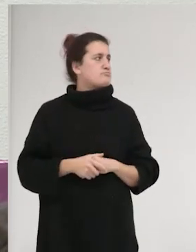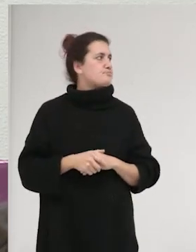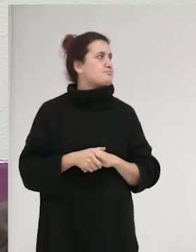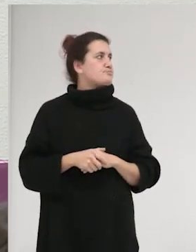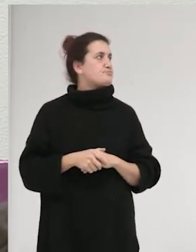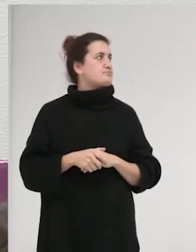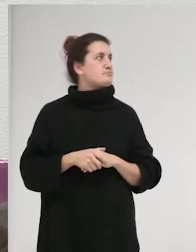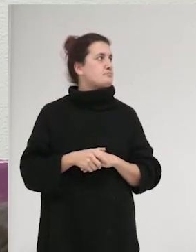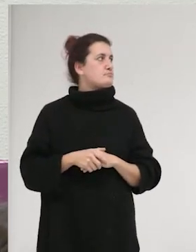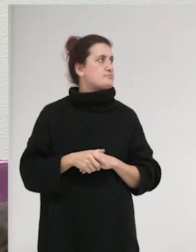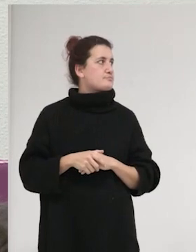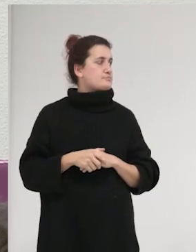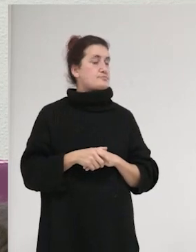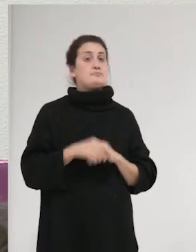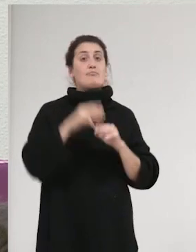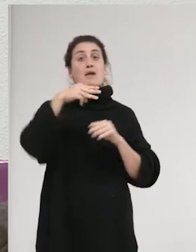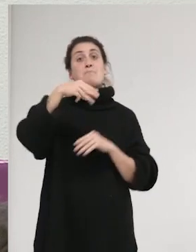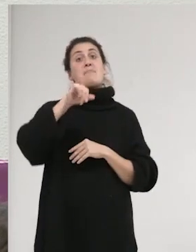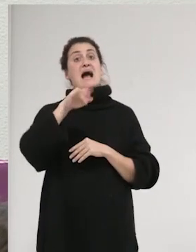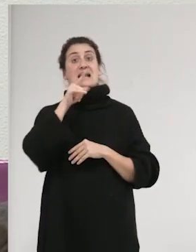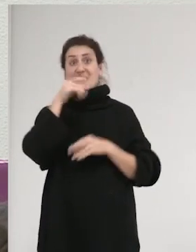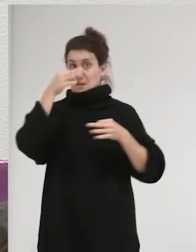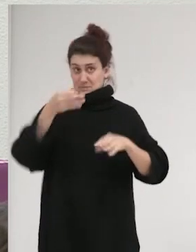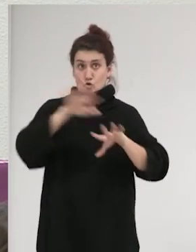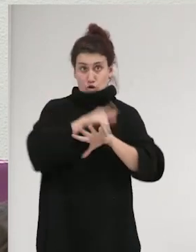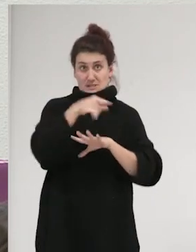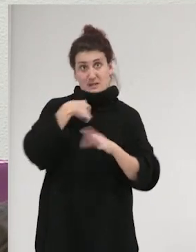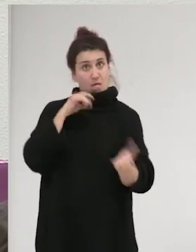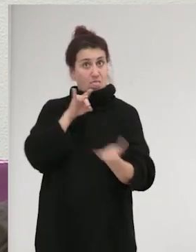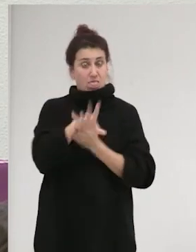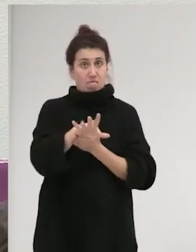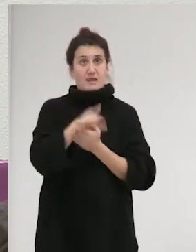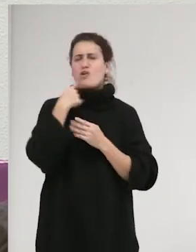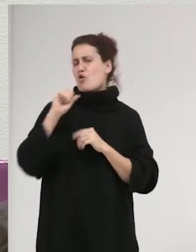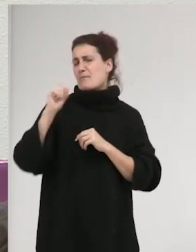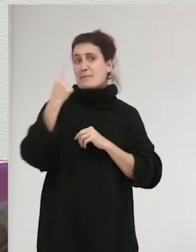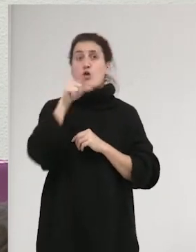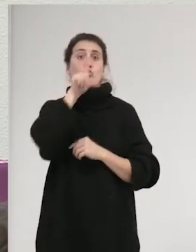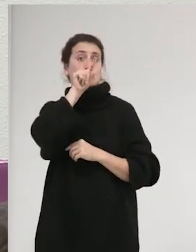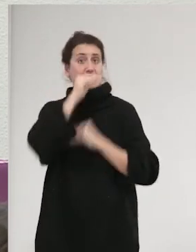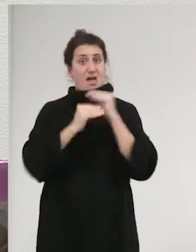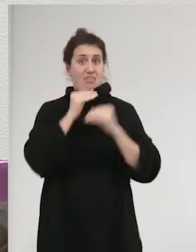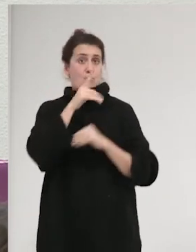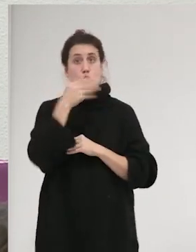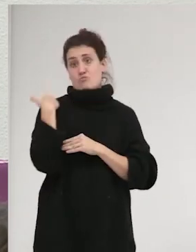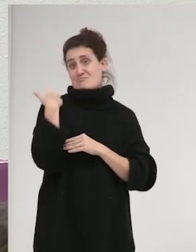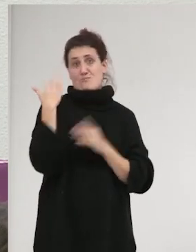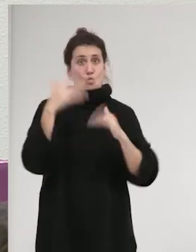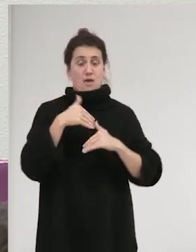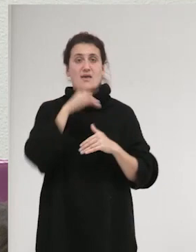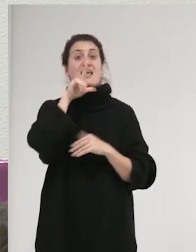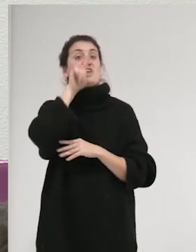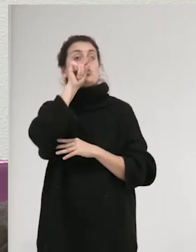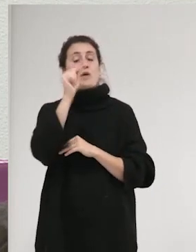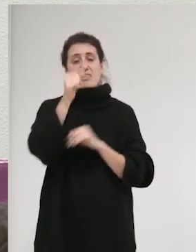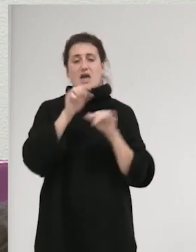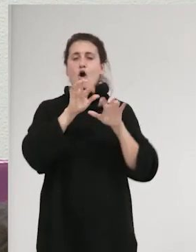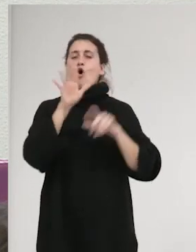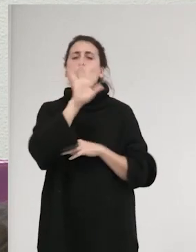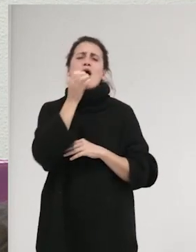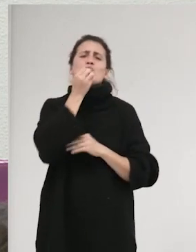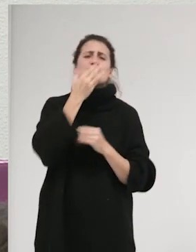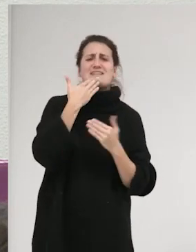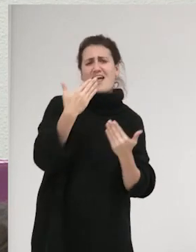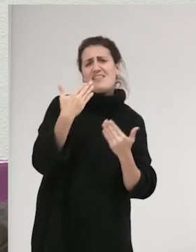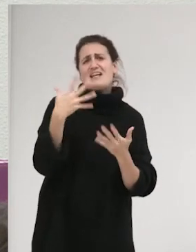Al cabo de, cuando María salió expulsada esa noche y lo primero que hace, se hace Twitter que no tenía y hace un tuit diciendo, hola, muchísimas gracias a todo el